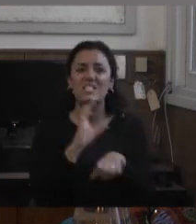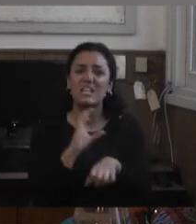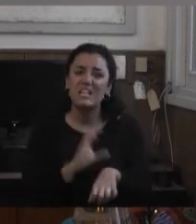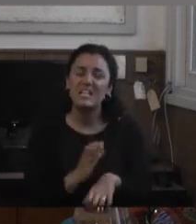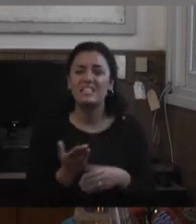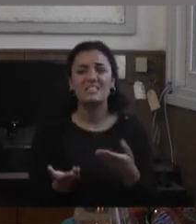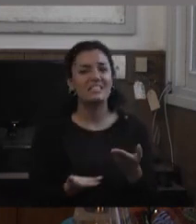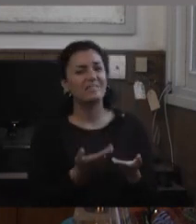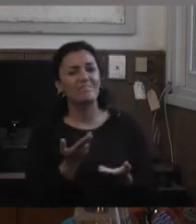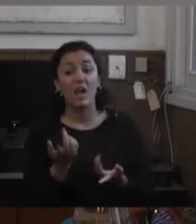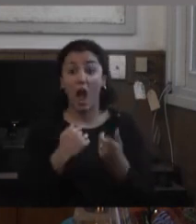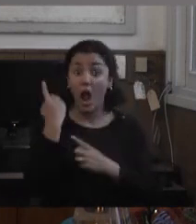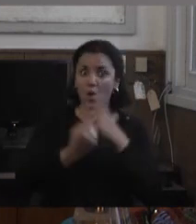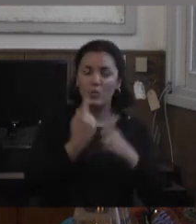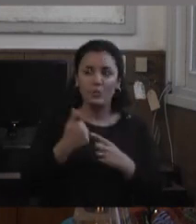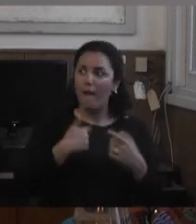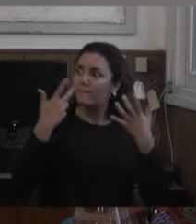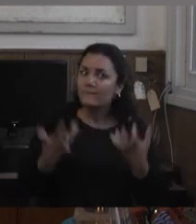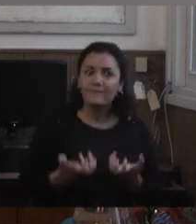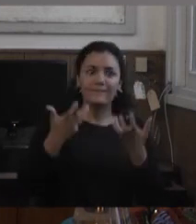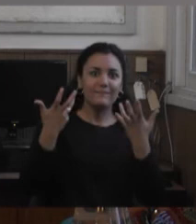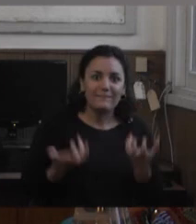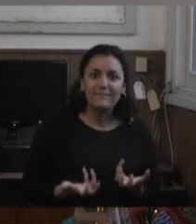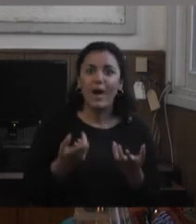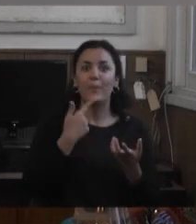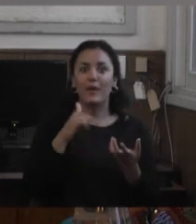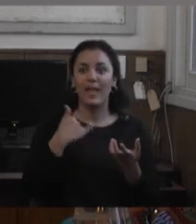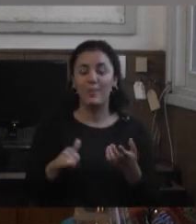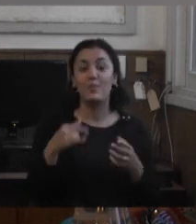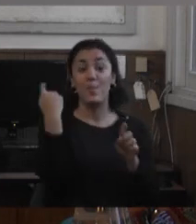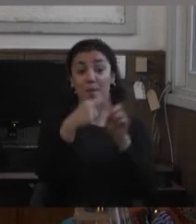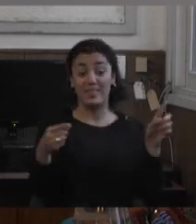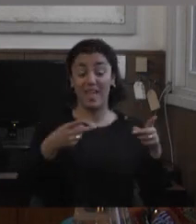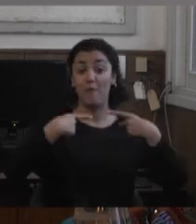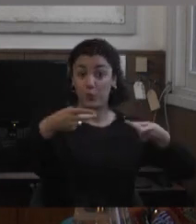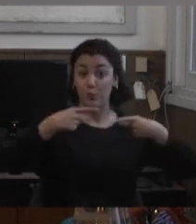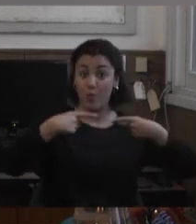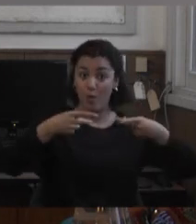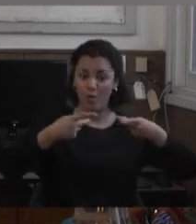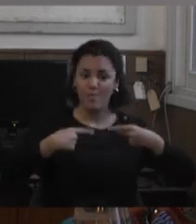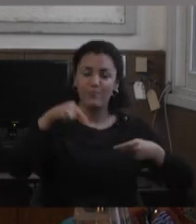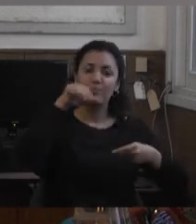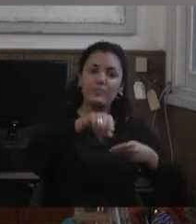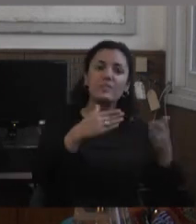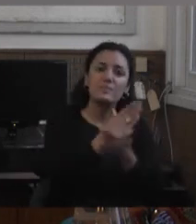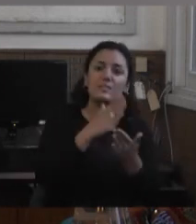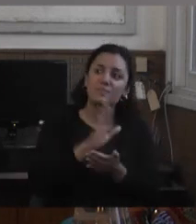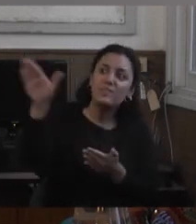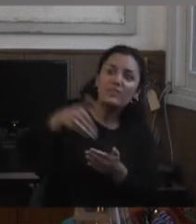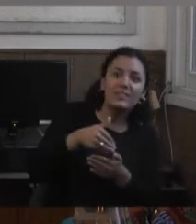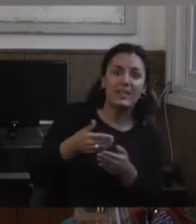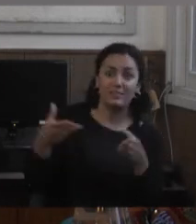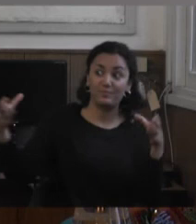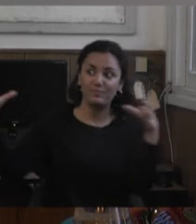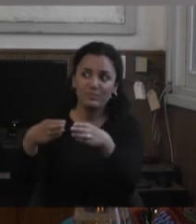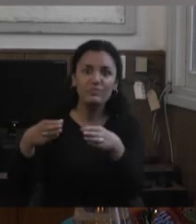después algunos entusiasmaron tanto que por ejemplo la materia fútbol siempre invita al grupo de fútbol para ciegos pero yo